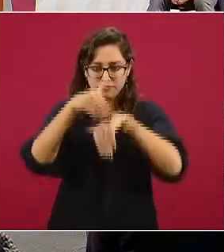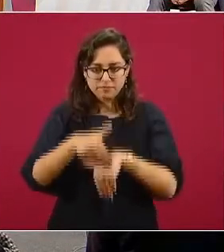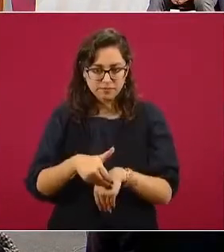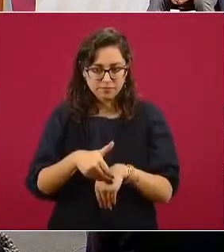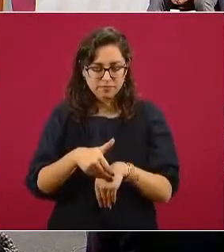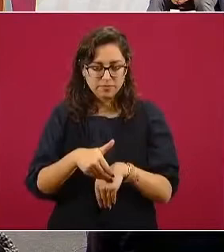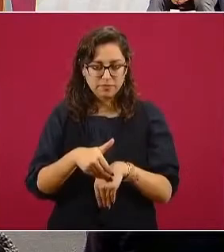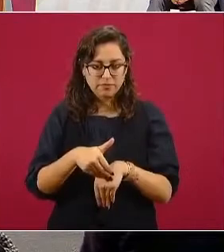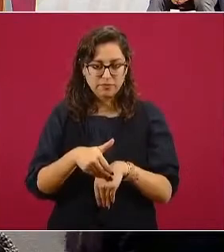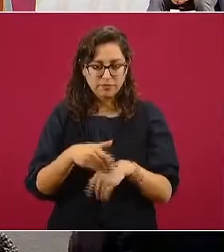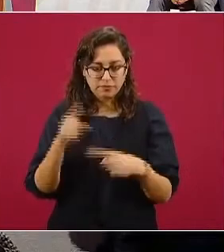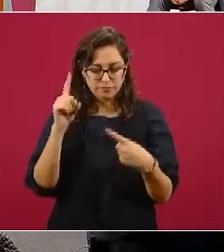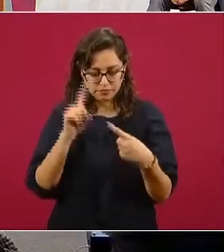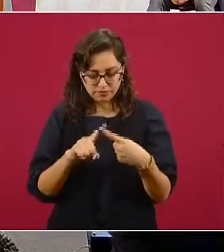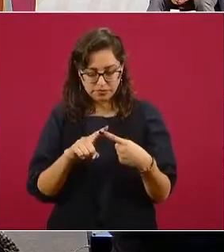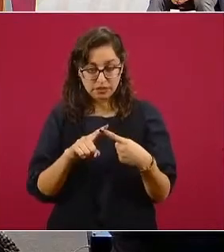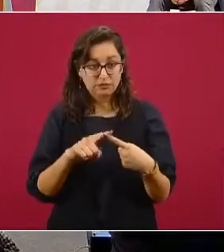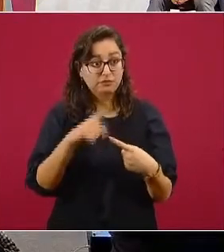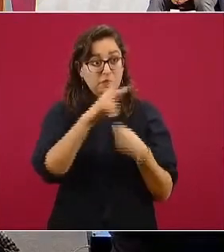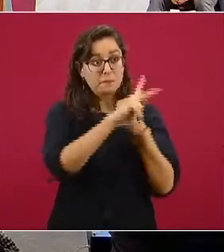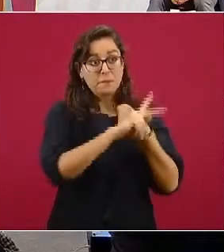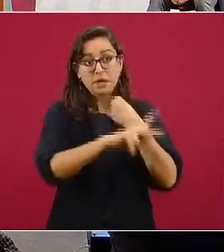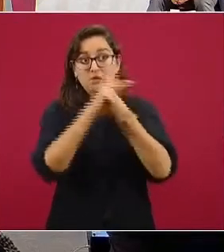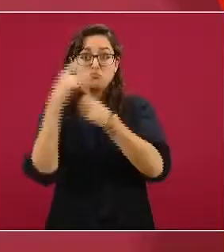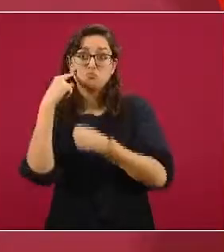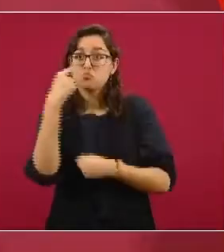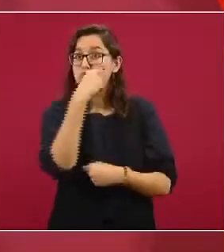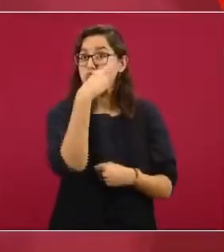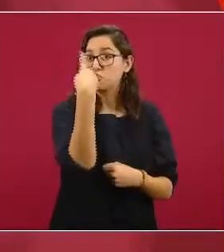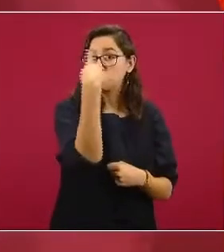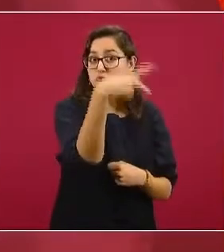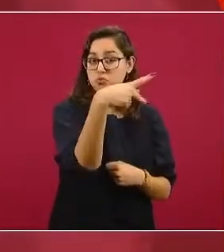La autodeterminación de los pueblos,